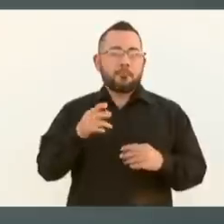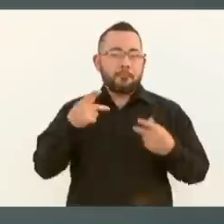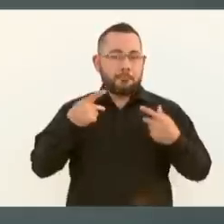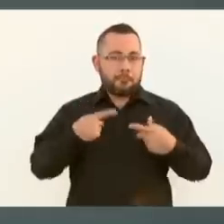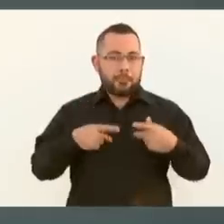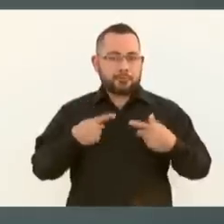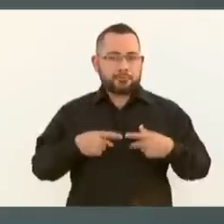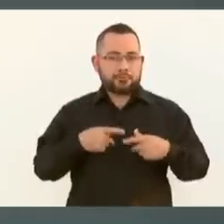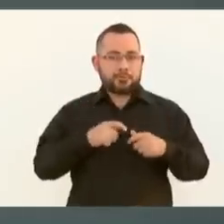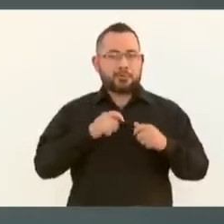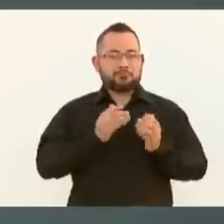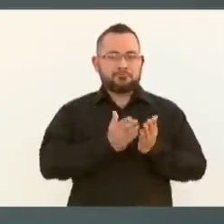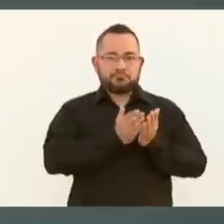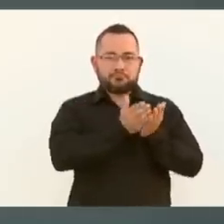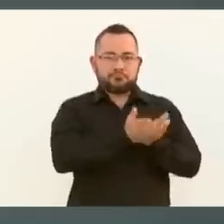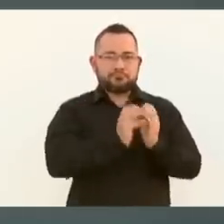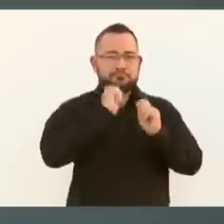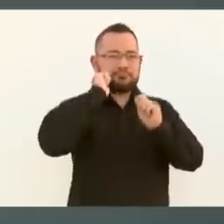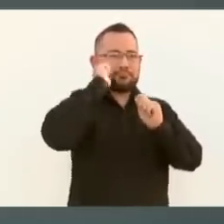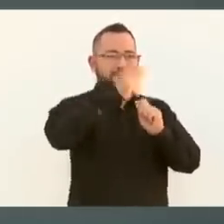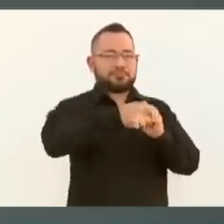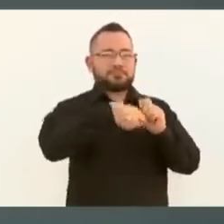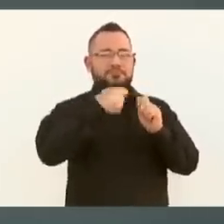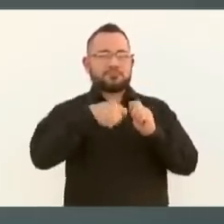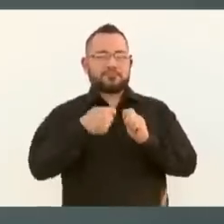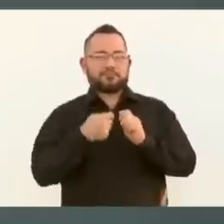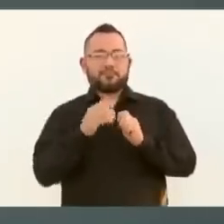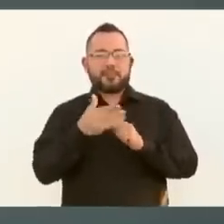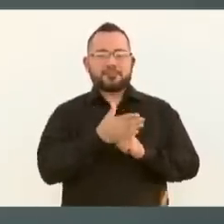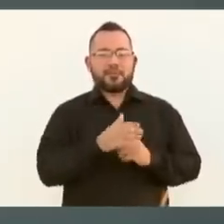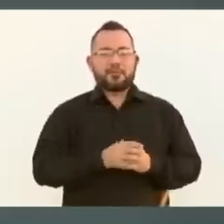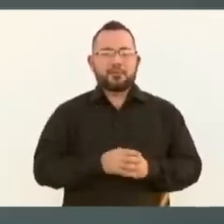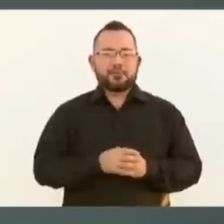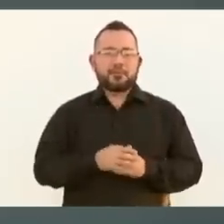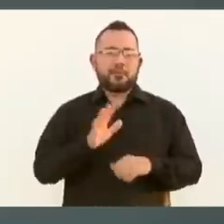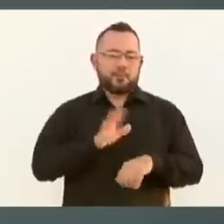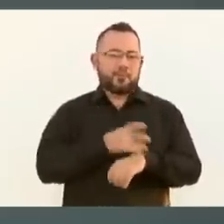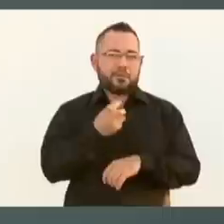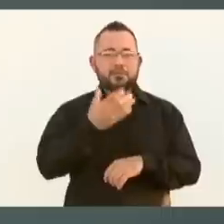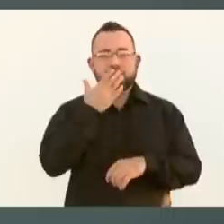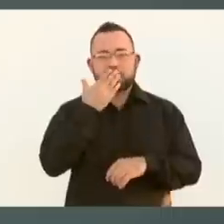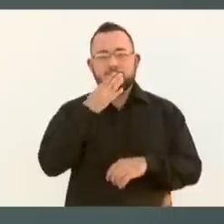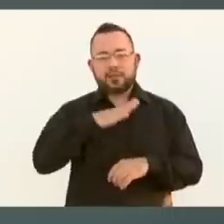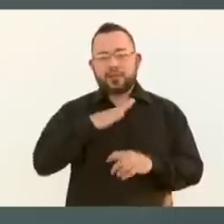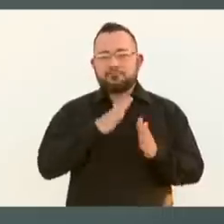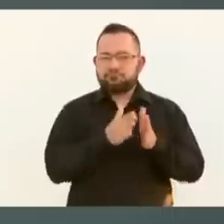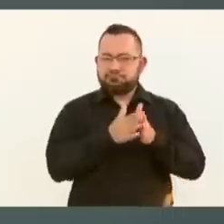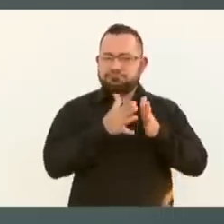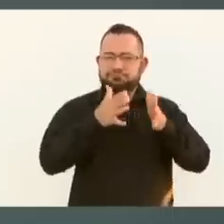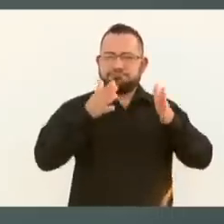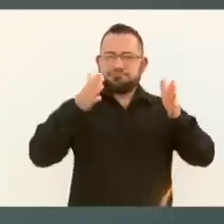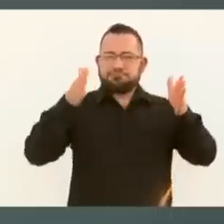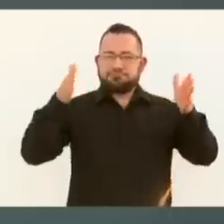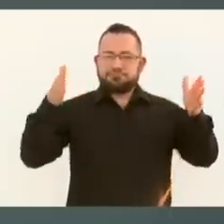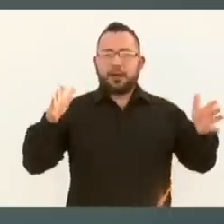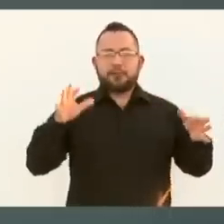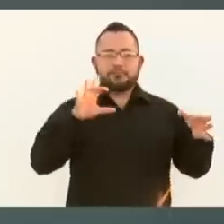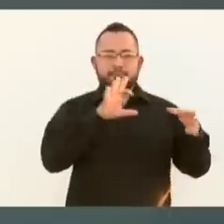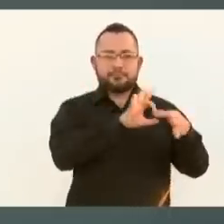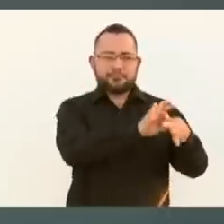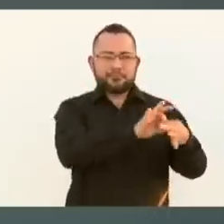porque Sonora tiene un amplio litoral y se está